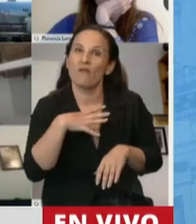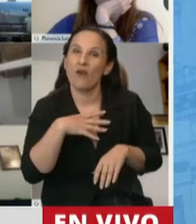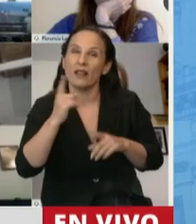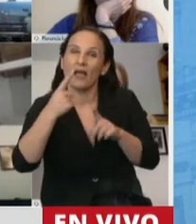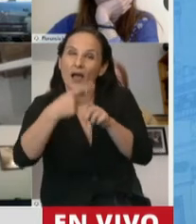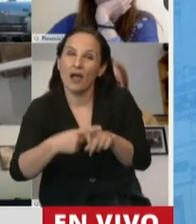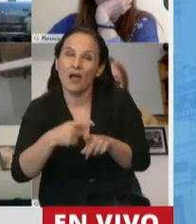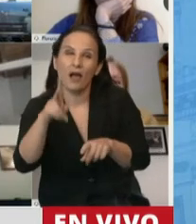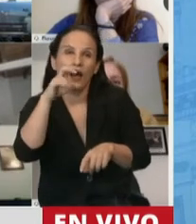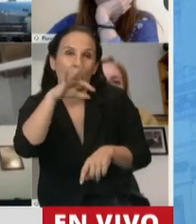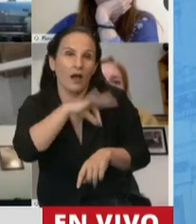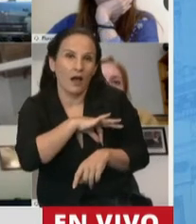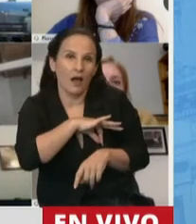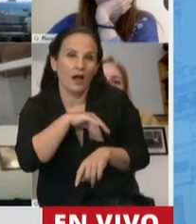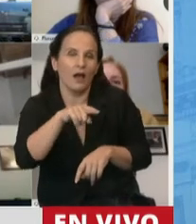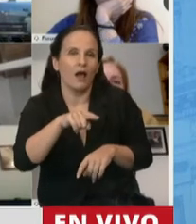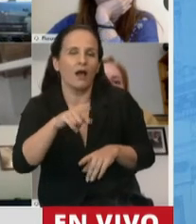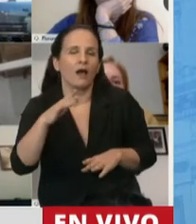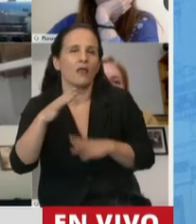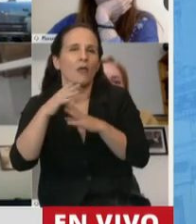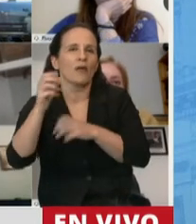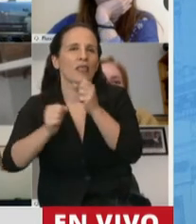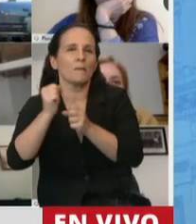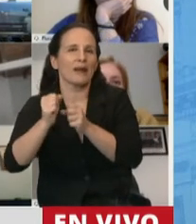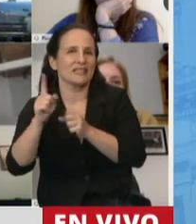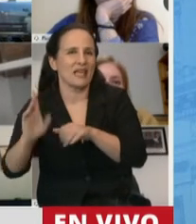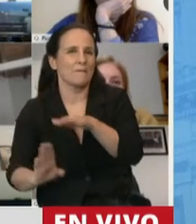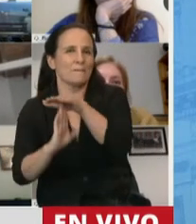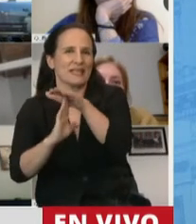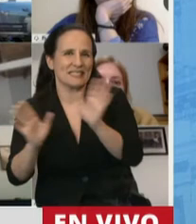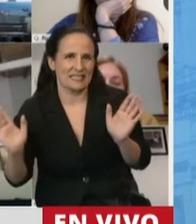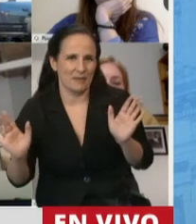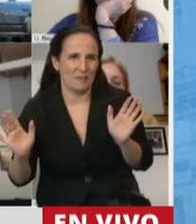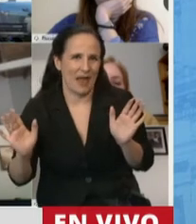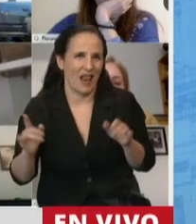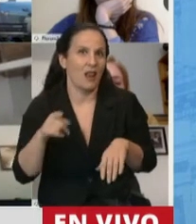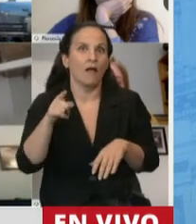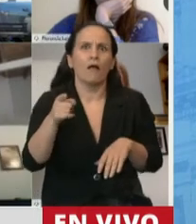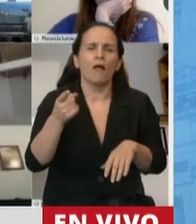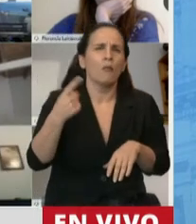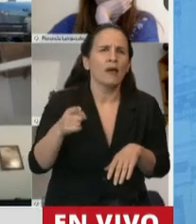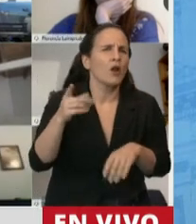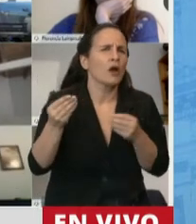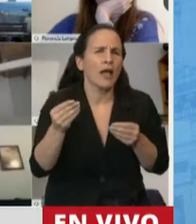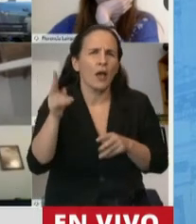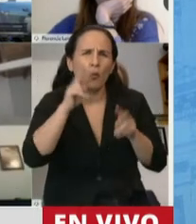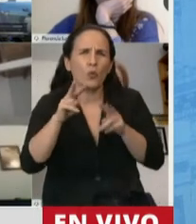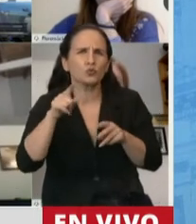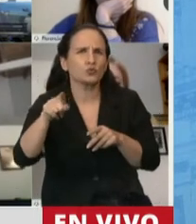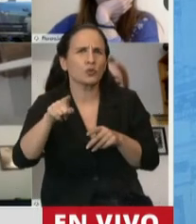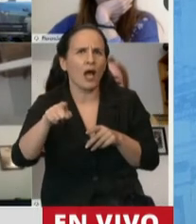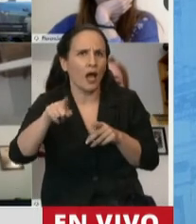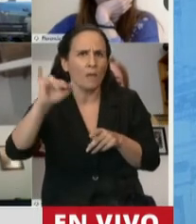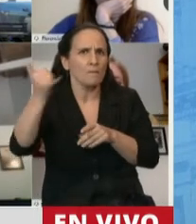remuneración se tiene que hacer en función de la empresa principal y tiene que hacerse en función del mejor convenio para el trabajador. Si no, se deja